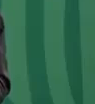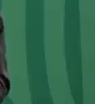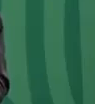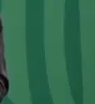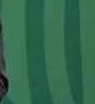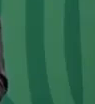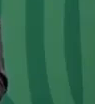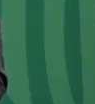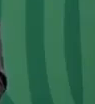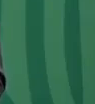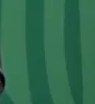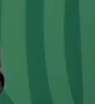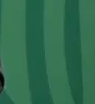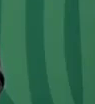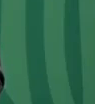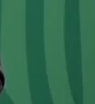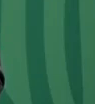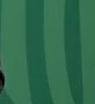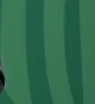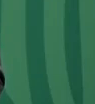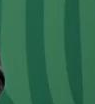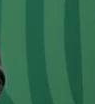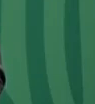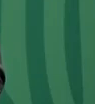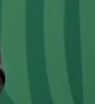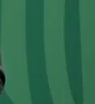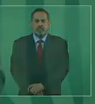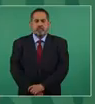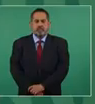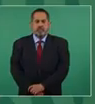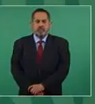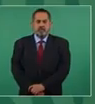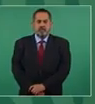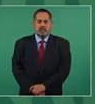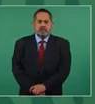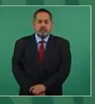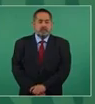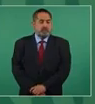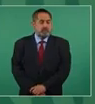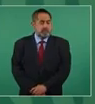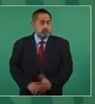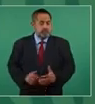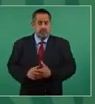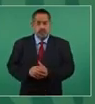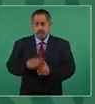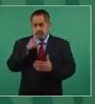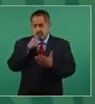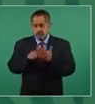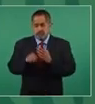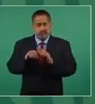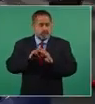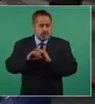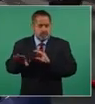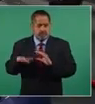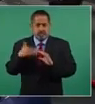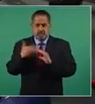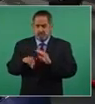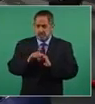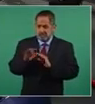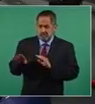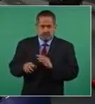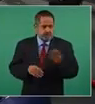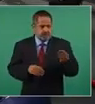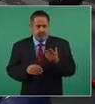sea por carta o por las redes decir